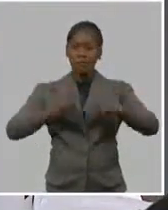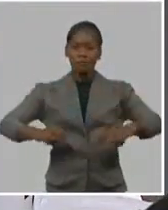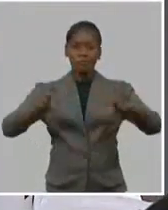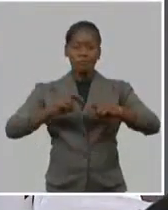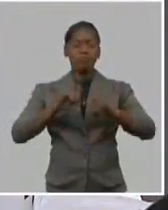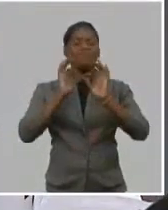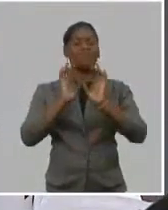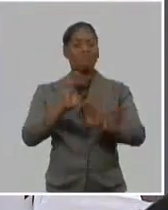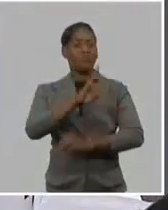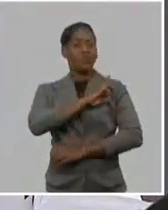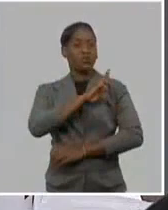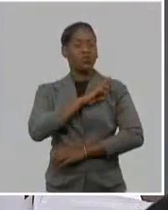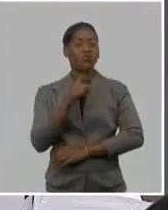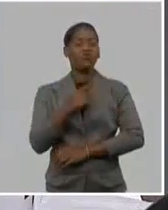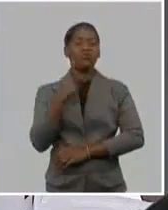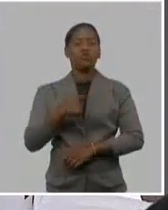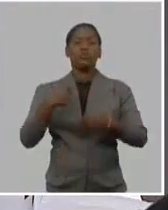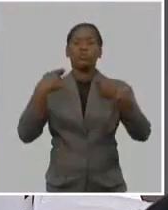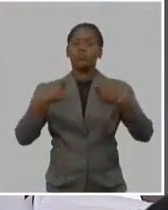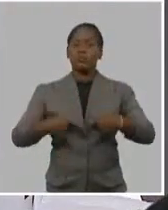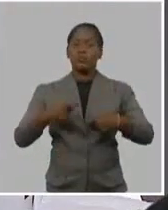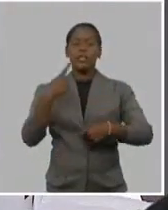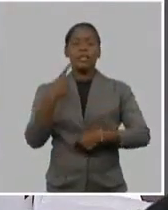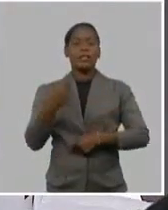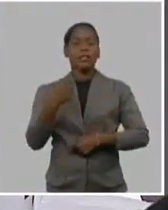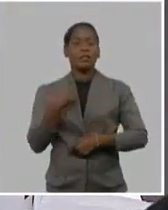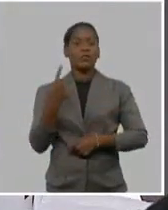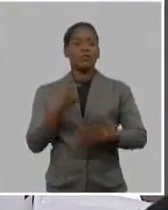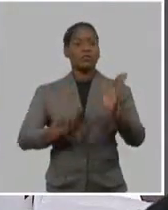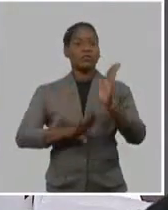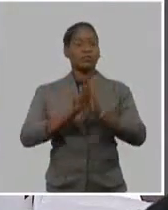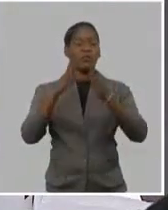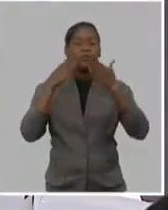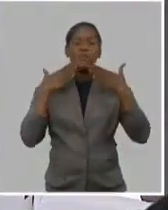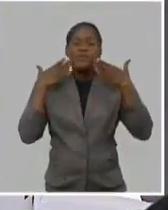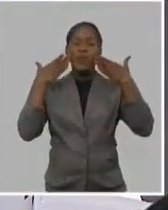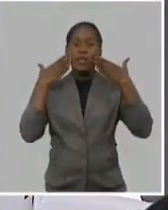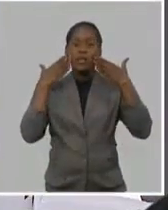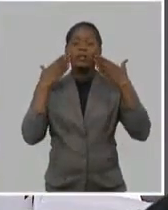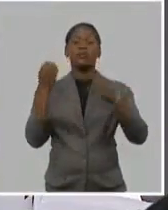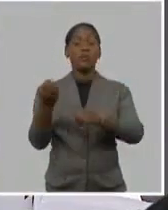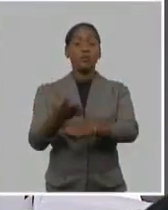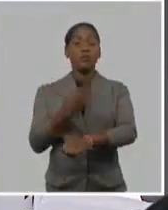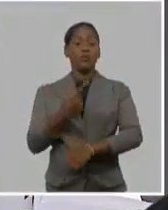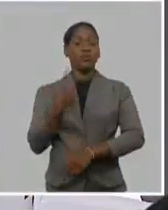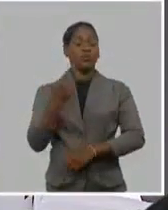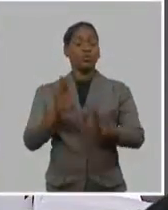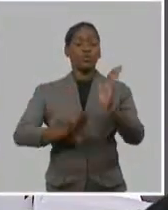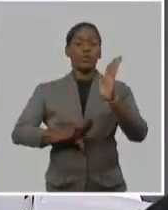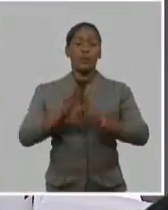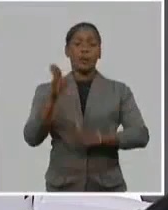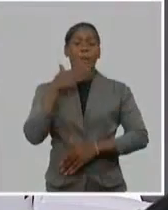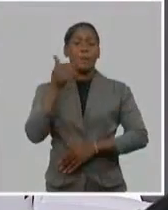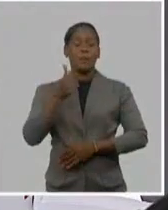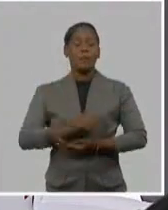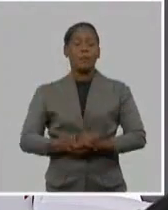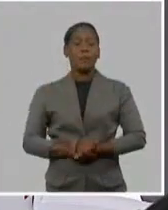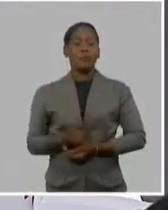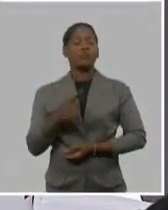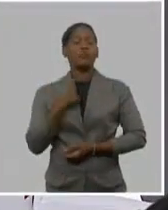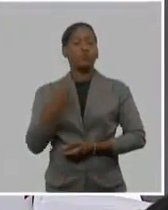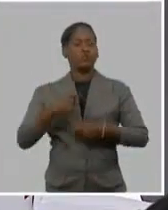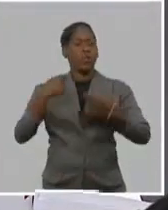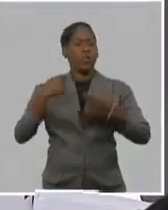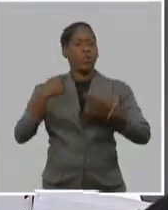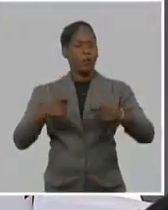Arlín, merecemos el bienestar, la prosperidad y la felicidad. No solo por el hecho de que debe ser